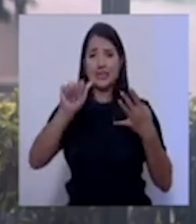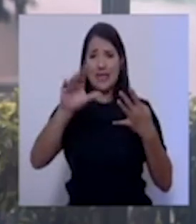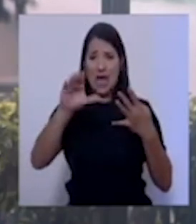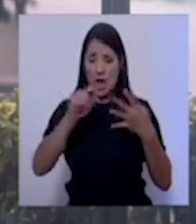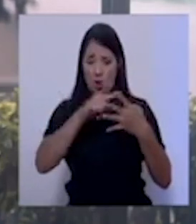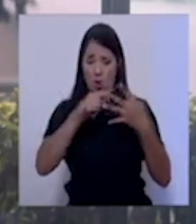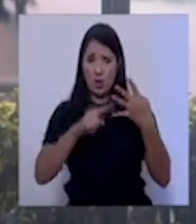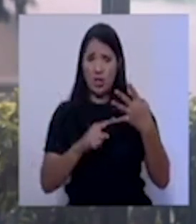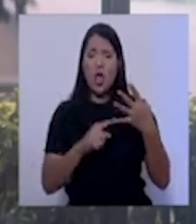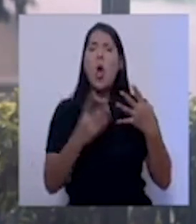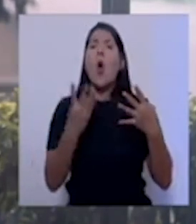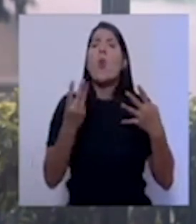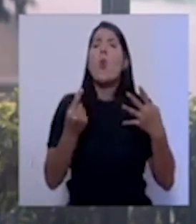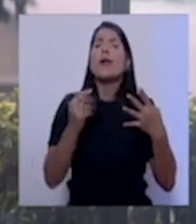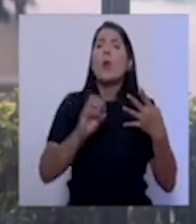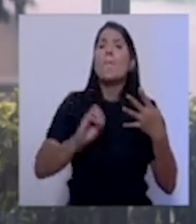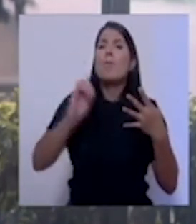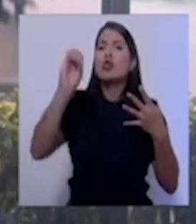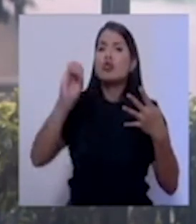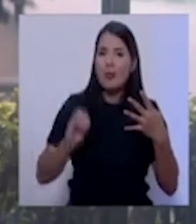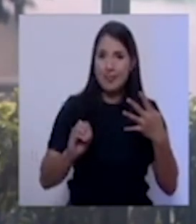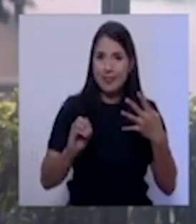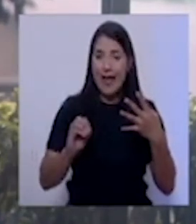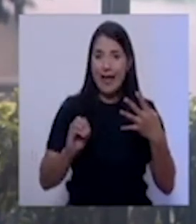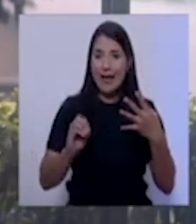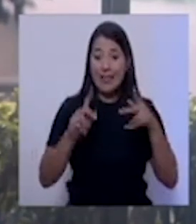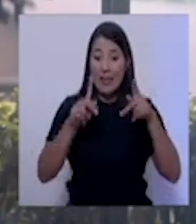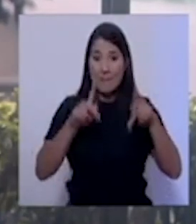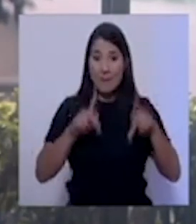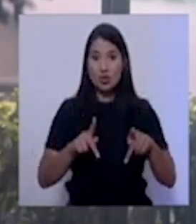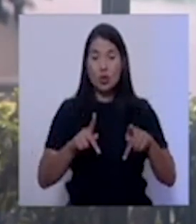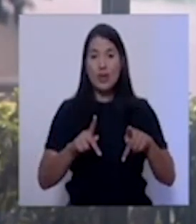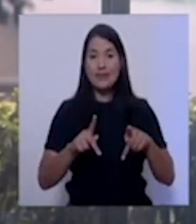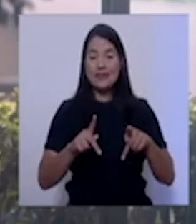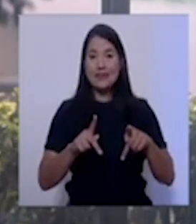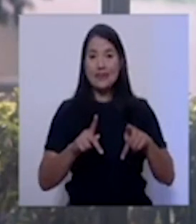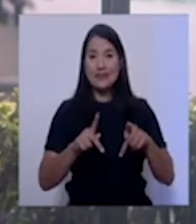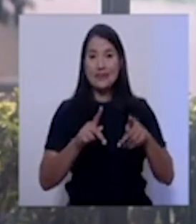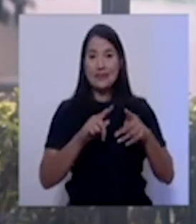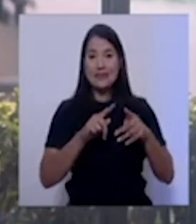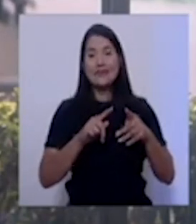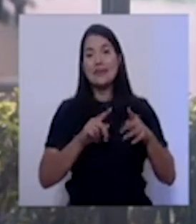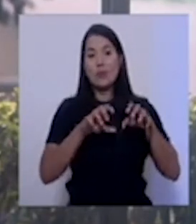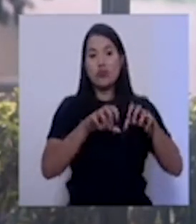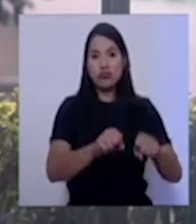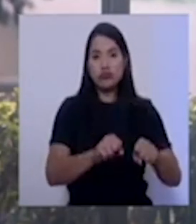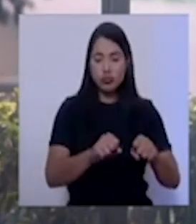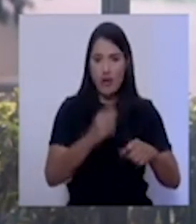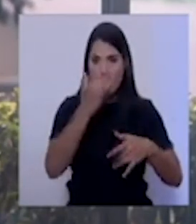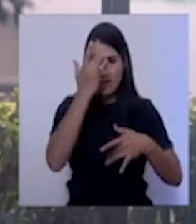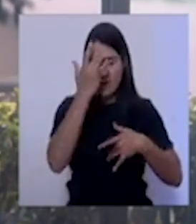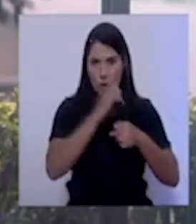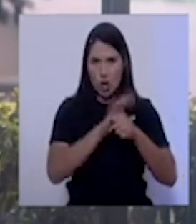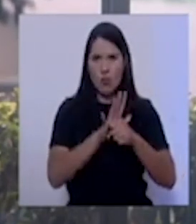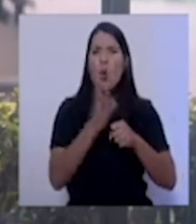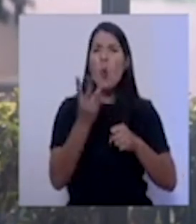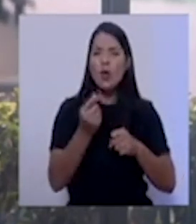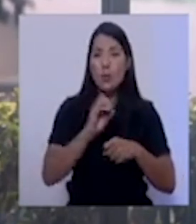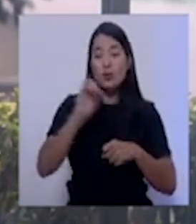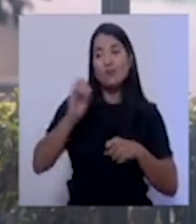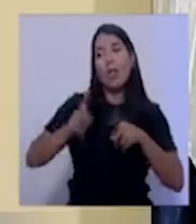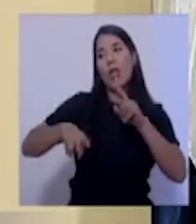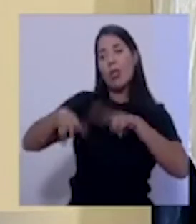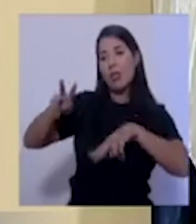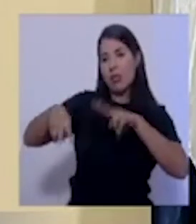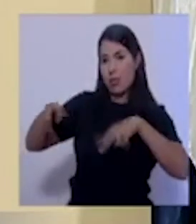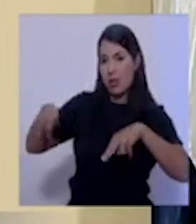de ocupación de pacientes COVID en este momento? Varía, don Edgar, varía de un centro al otro. Por ejemplo, en el San